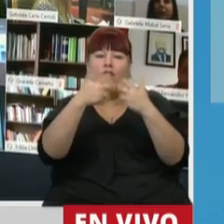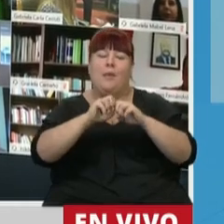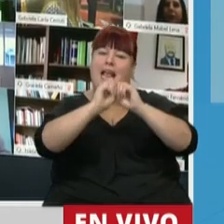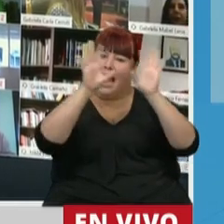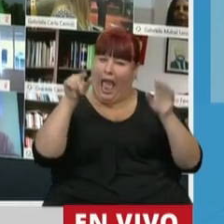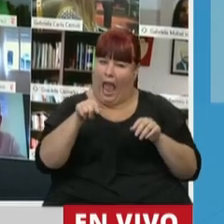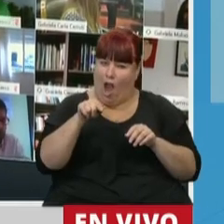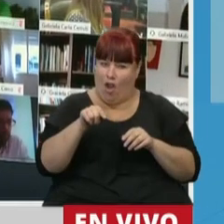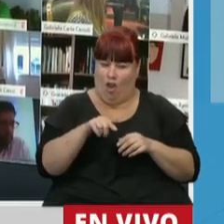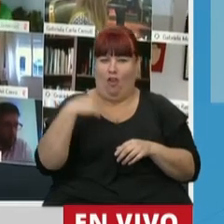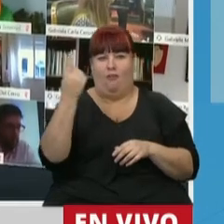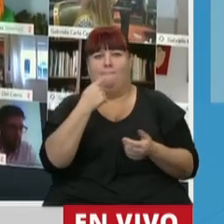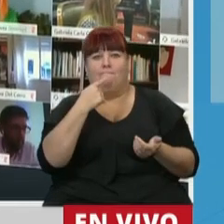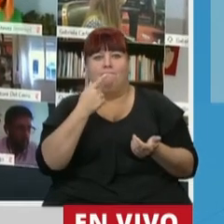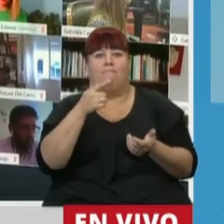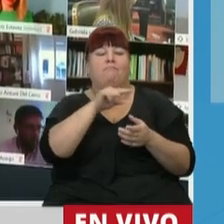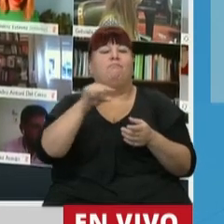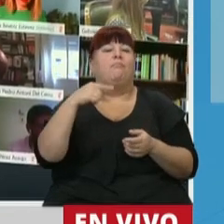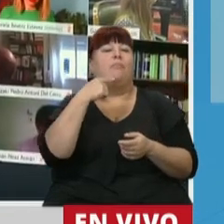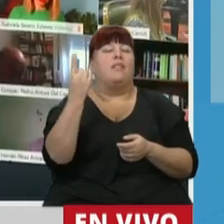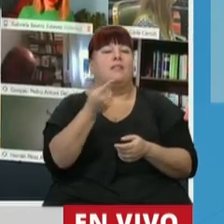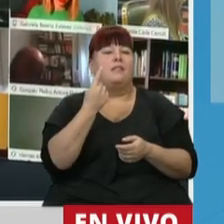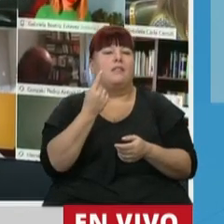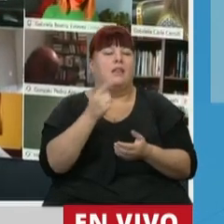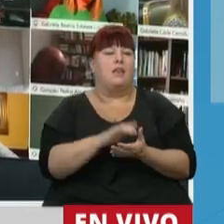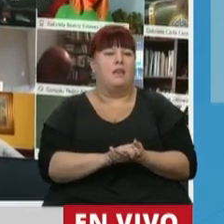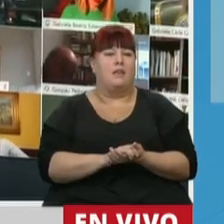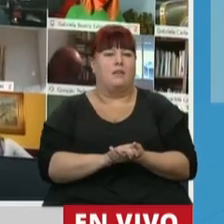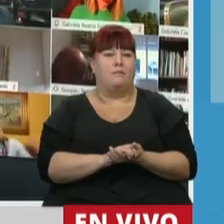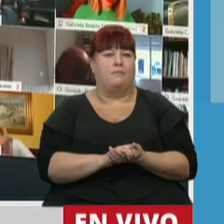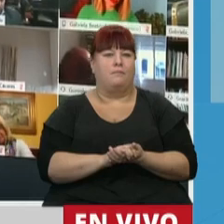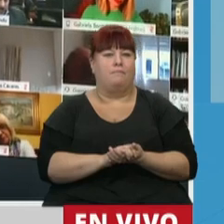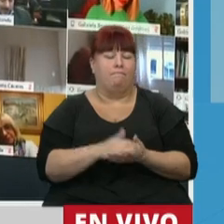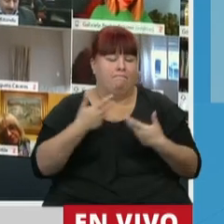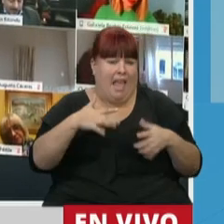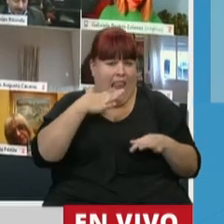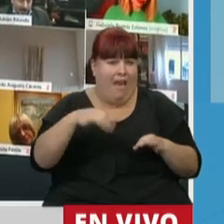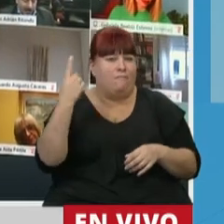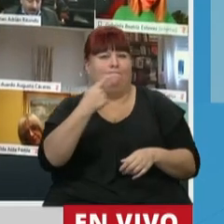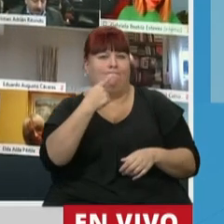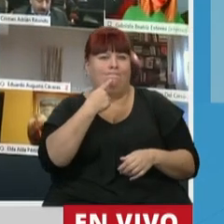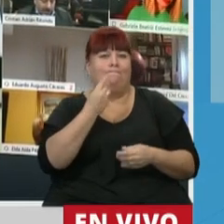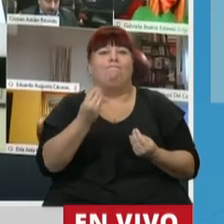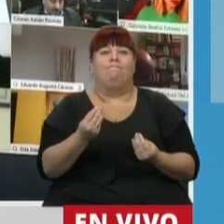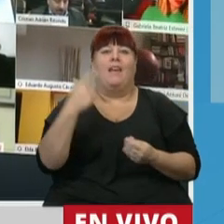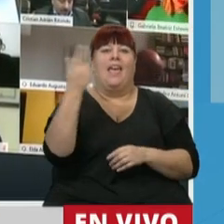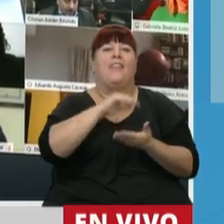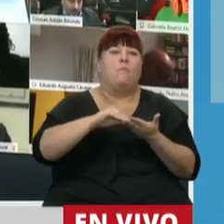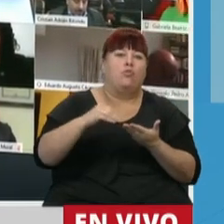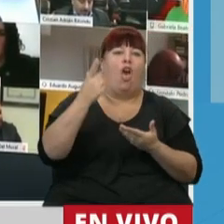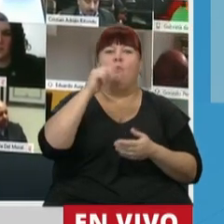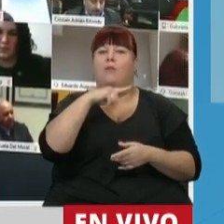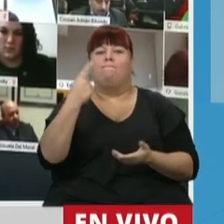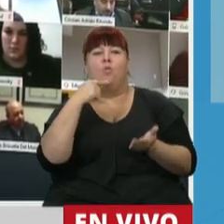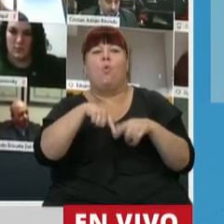cabalmente la inquietud manifestada con absoluta honestidad de todos los legisladores y